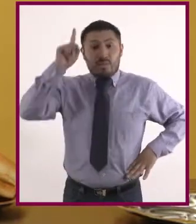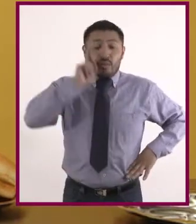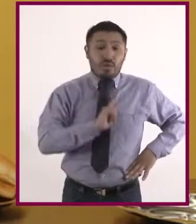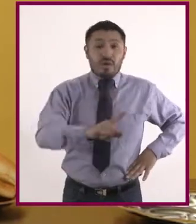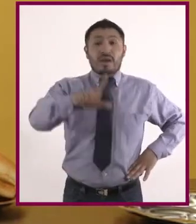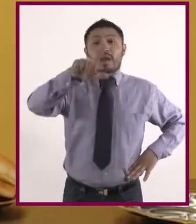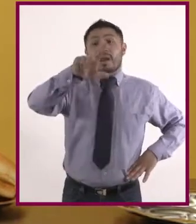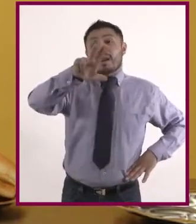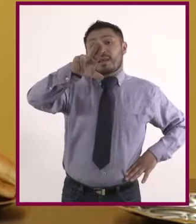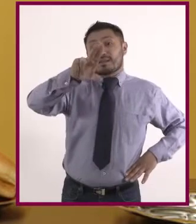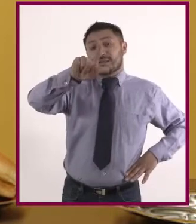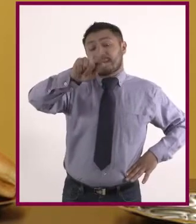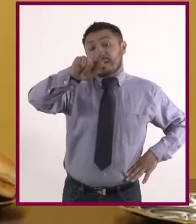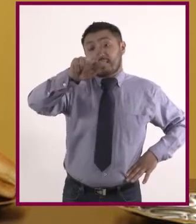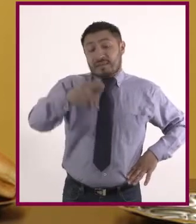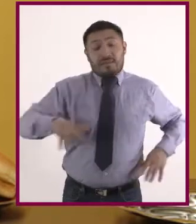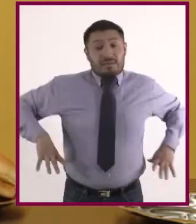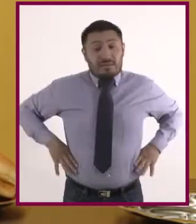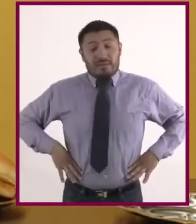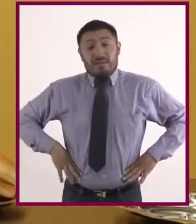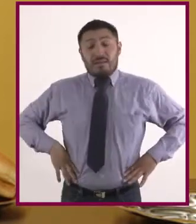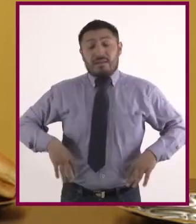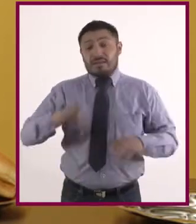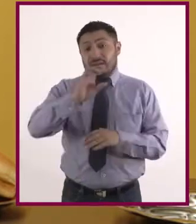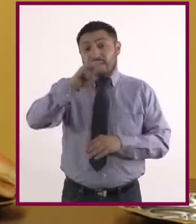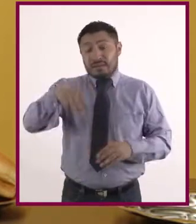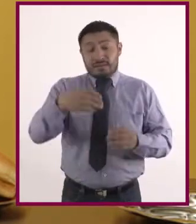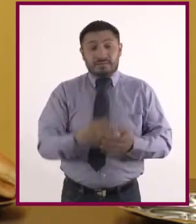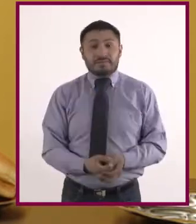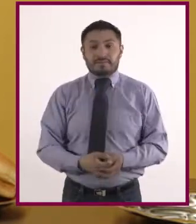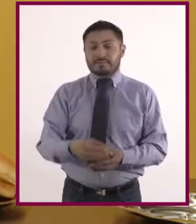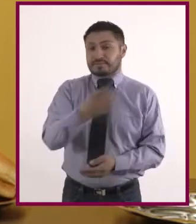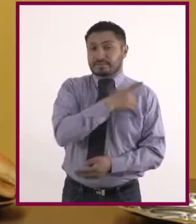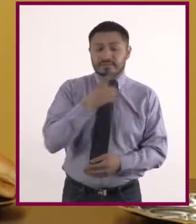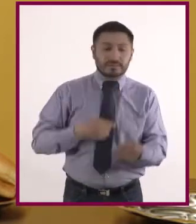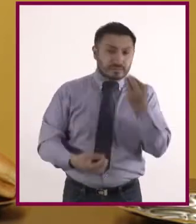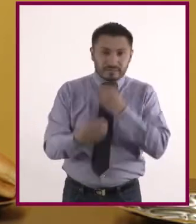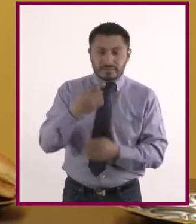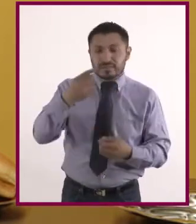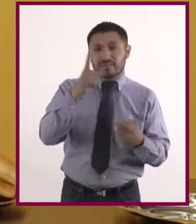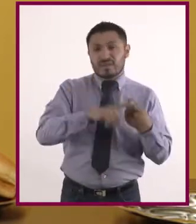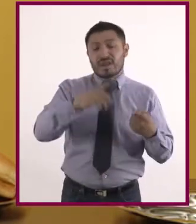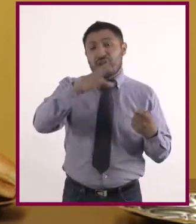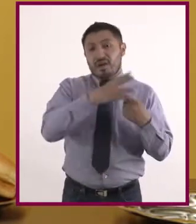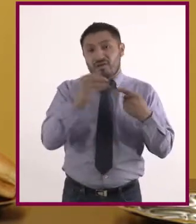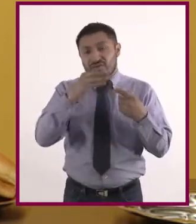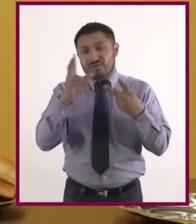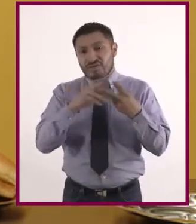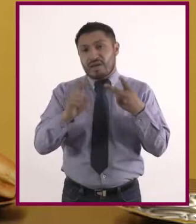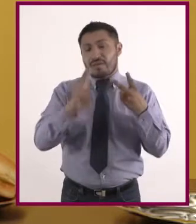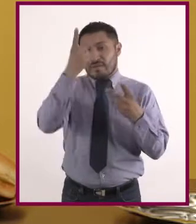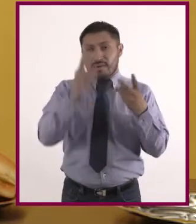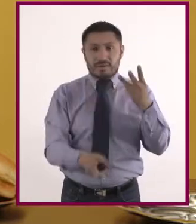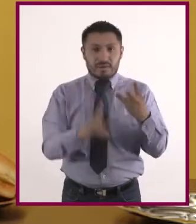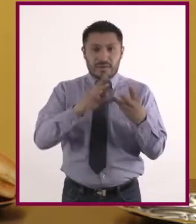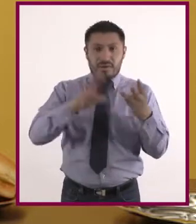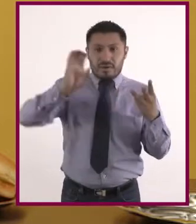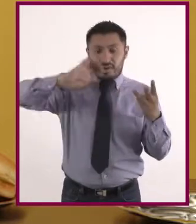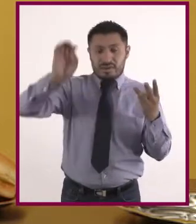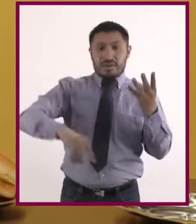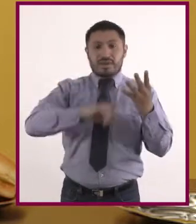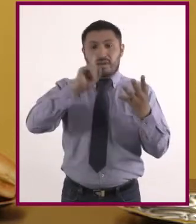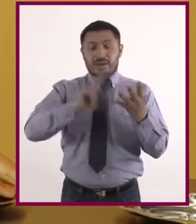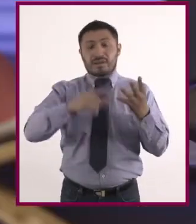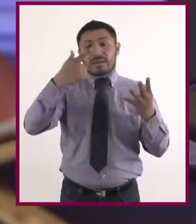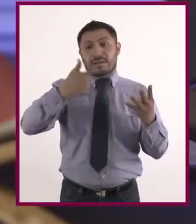actividad física al día e incluir en cada una de nuestras comidas una fruta, verdura, un cereal, una leguminosa y así como beber al menos 2